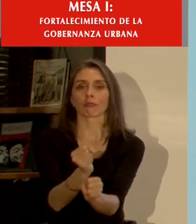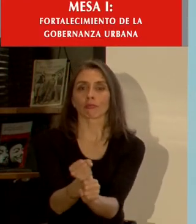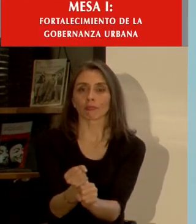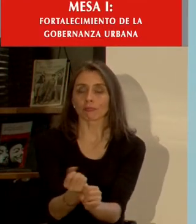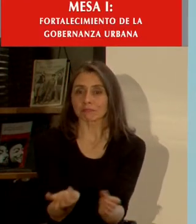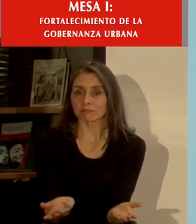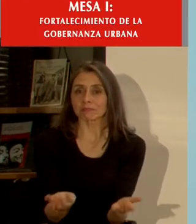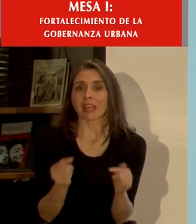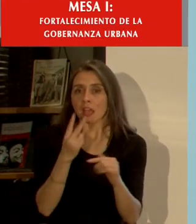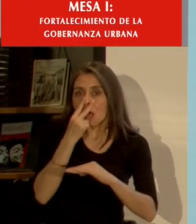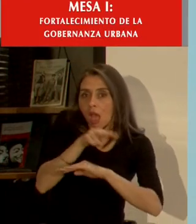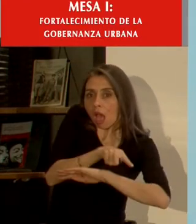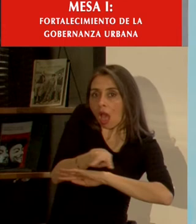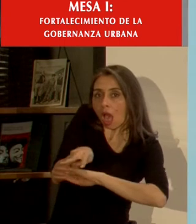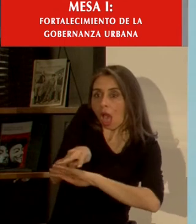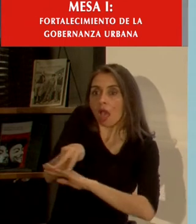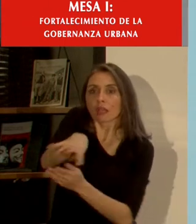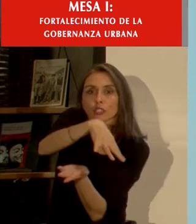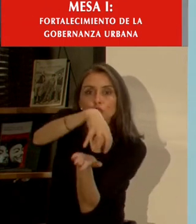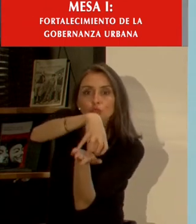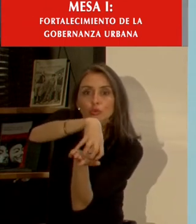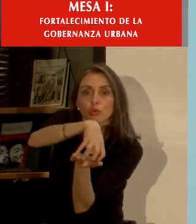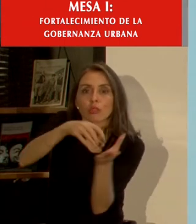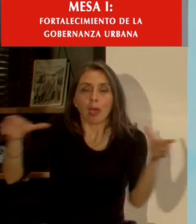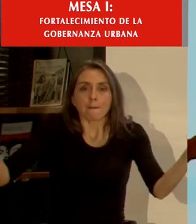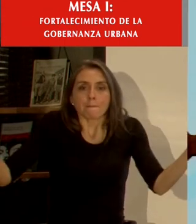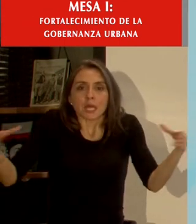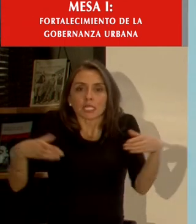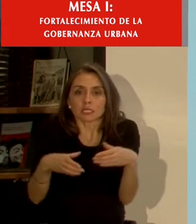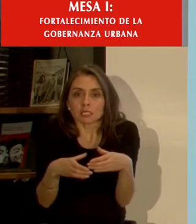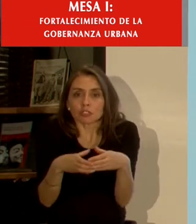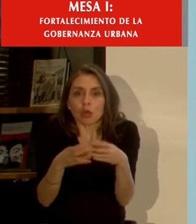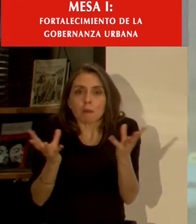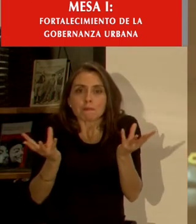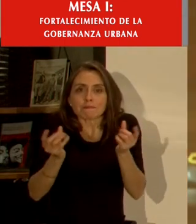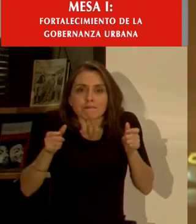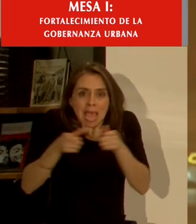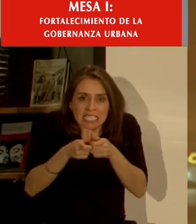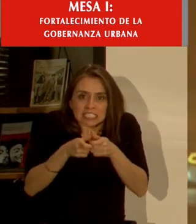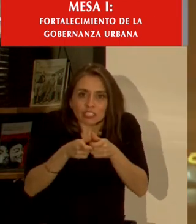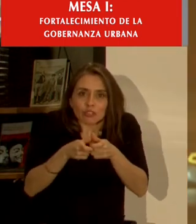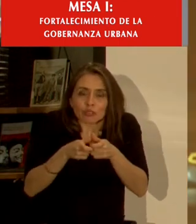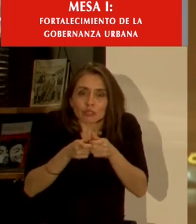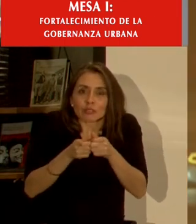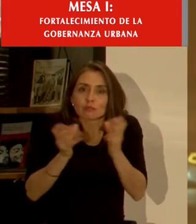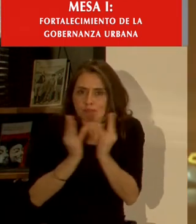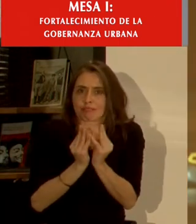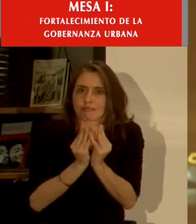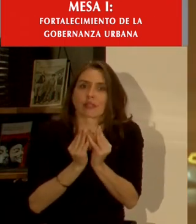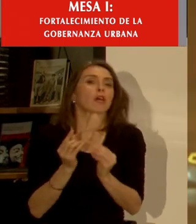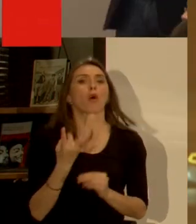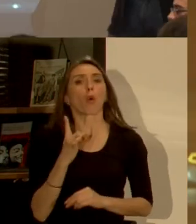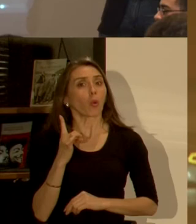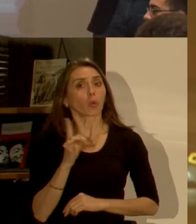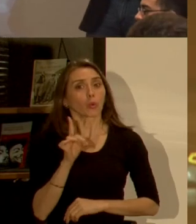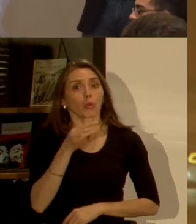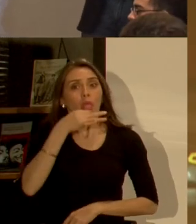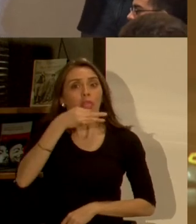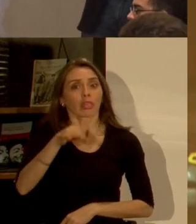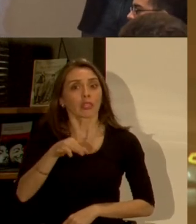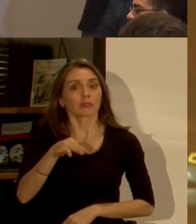lo que tenemos en la práctica es una ciudad que se está comprimiendo que se está compactando pero no es el único fenómeno lo decía